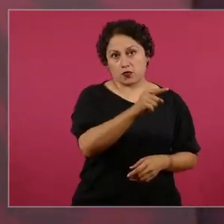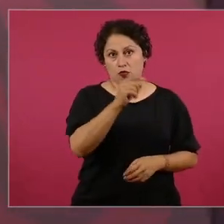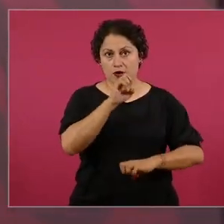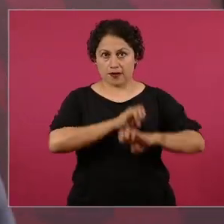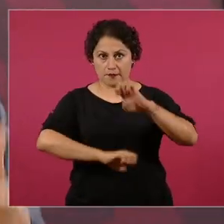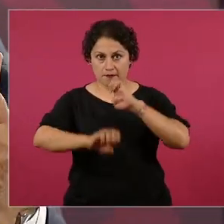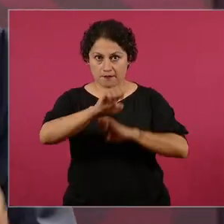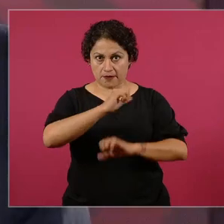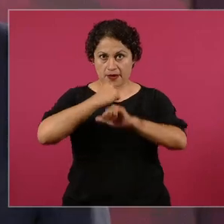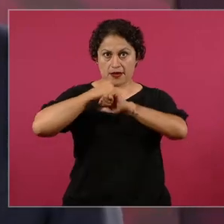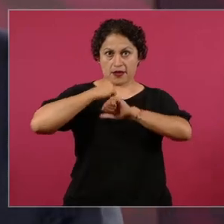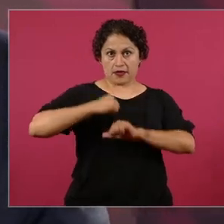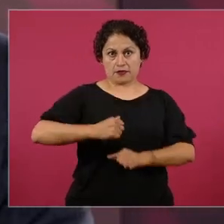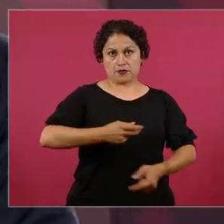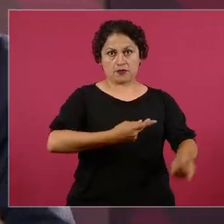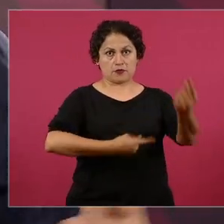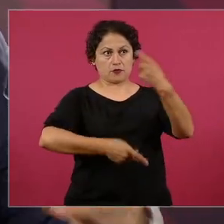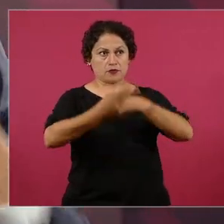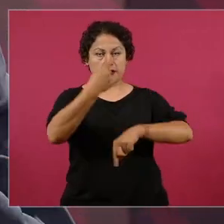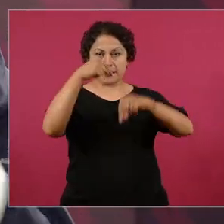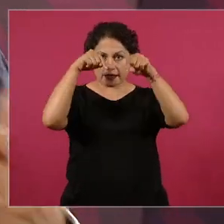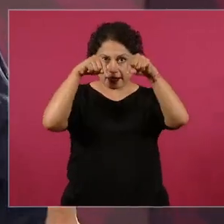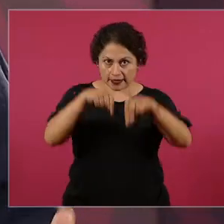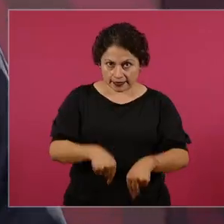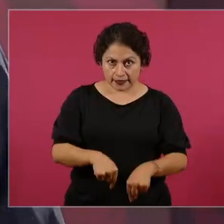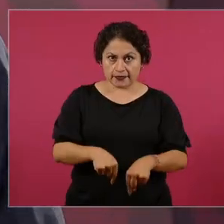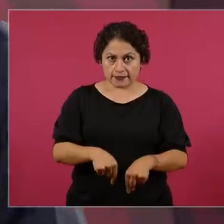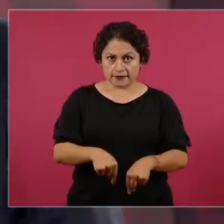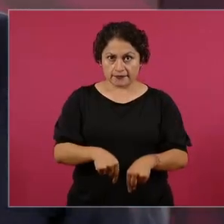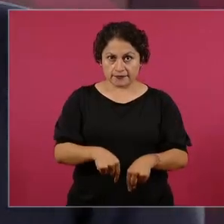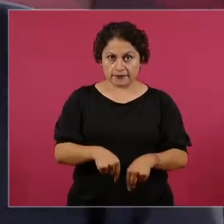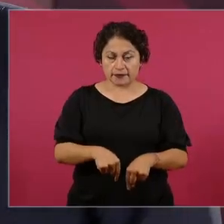lo recibe el presidente de México olvídense de Andrés Manuel